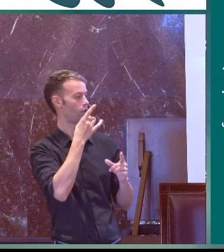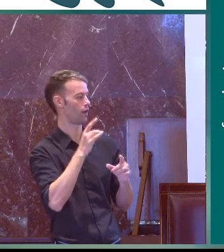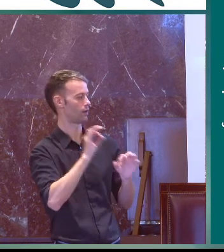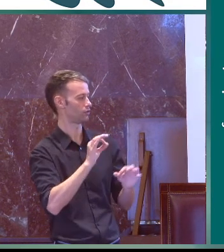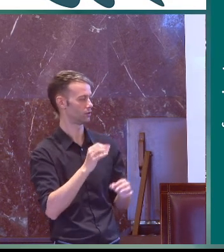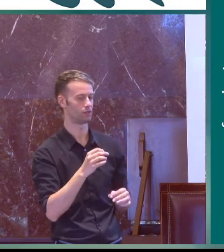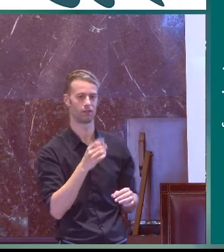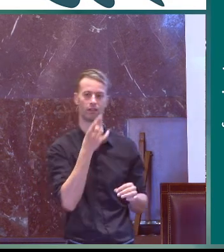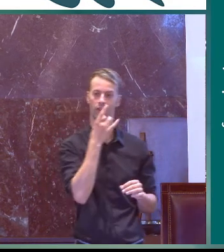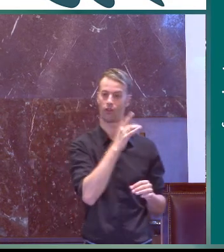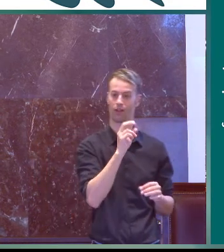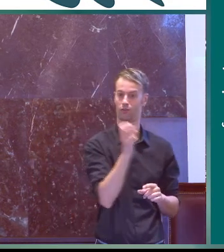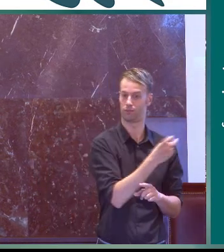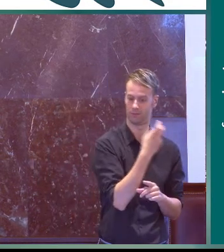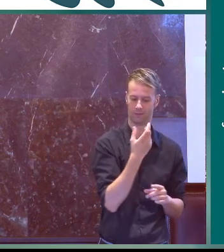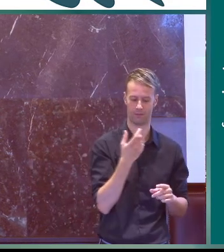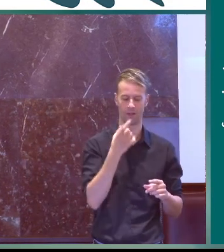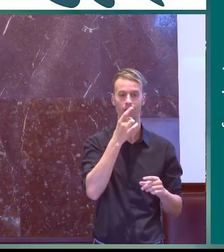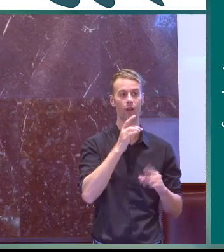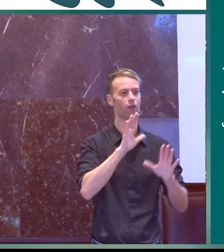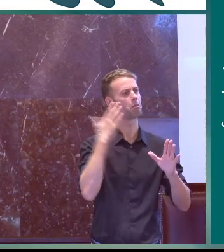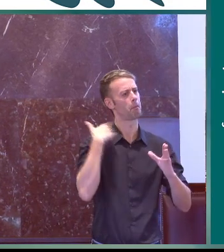materiales podríamos denominar de apoyo diccionarios